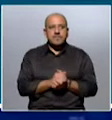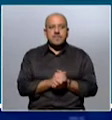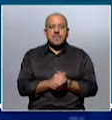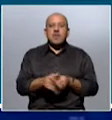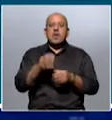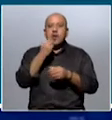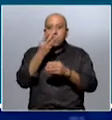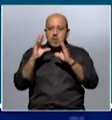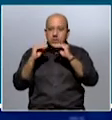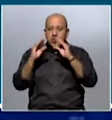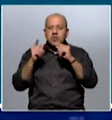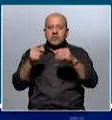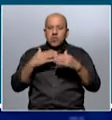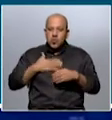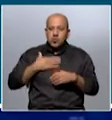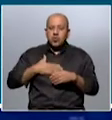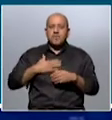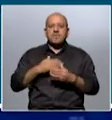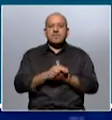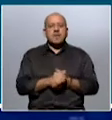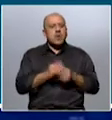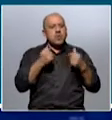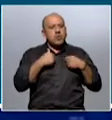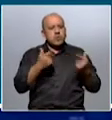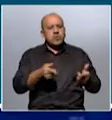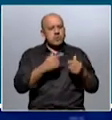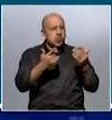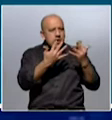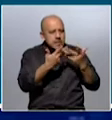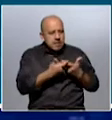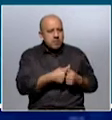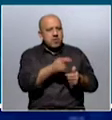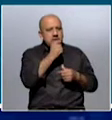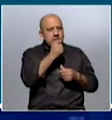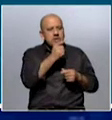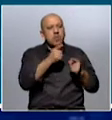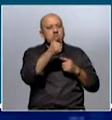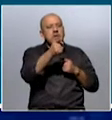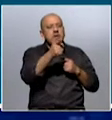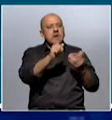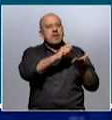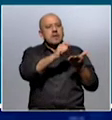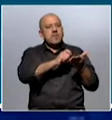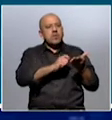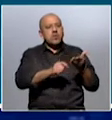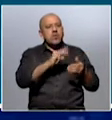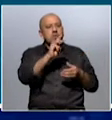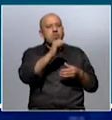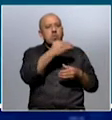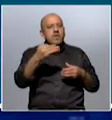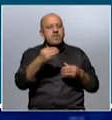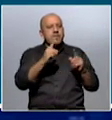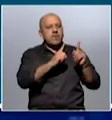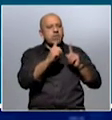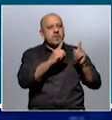Buenas noches. Un gusto estar con ustedes. Cuando preparábamos la entrevista, accedimos a un artículo que usted publicó en la página web de la Facultad de